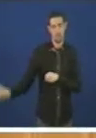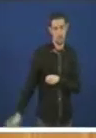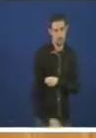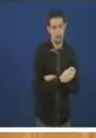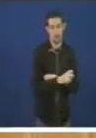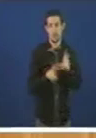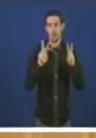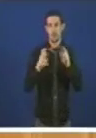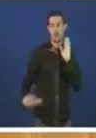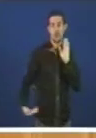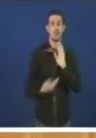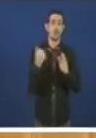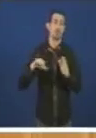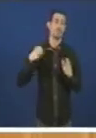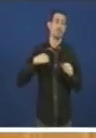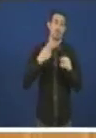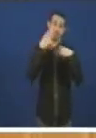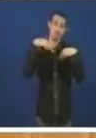da eliminación da sanidade pública